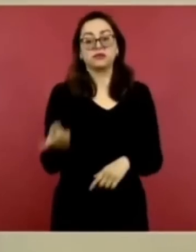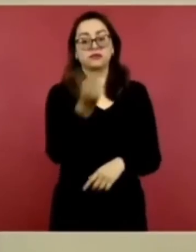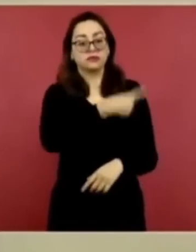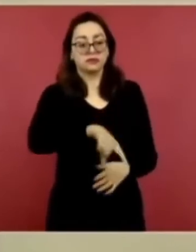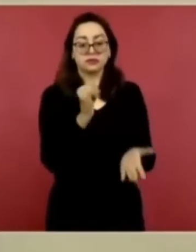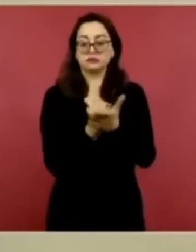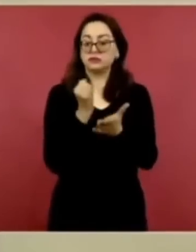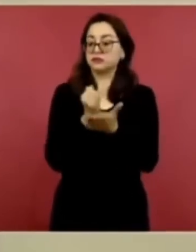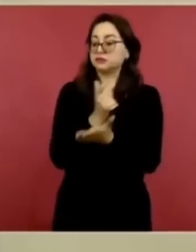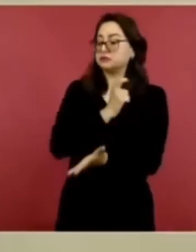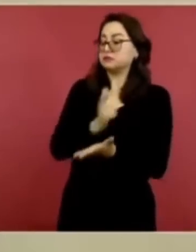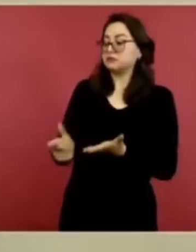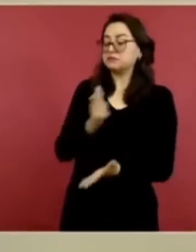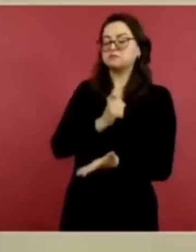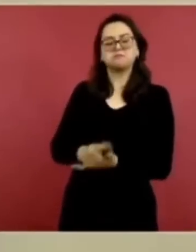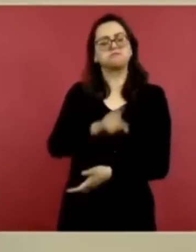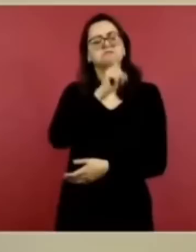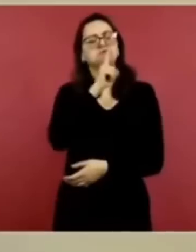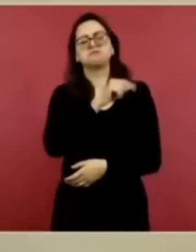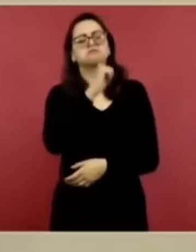extracción de minerales. decir,